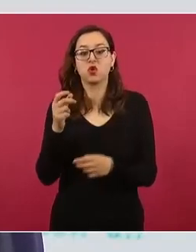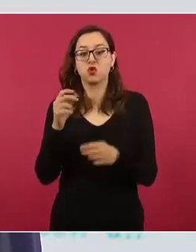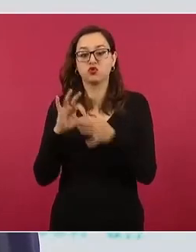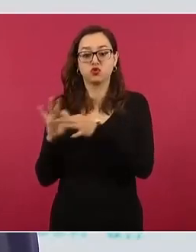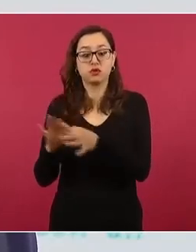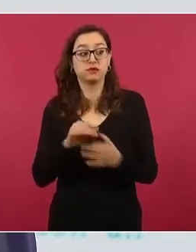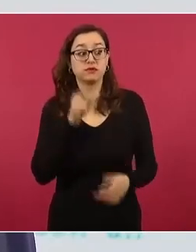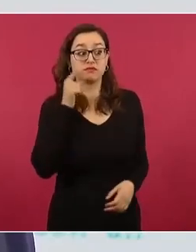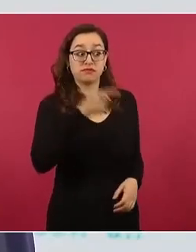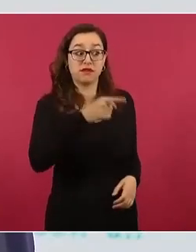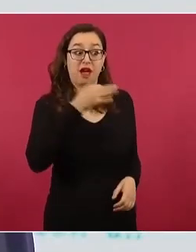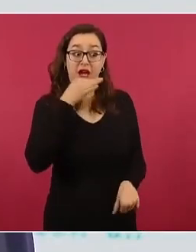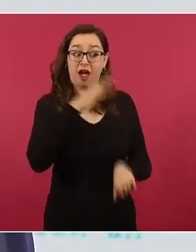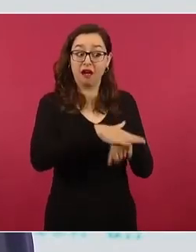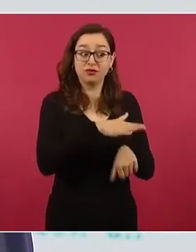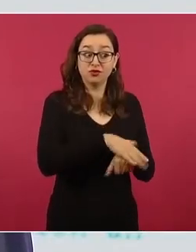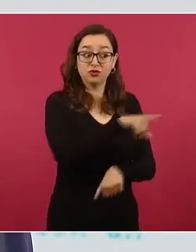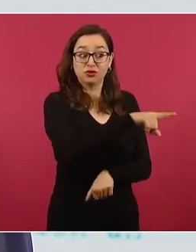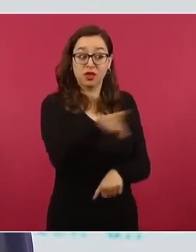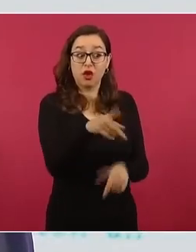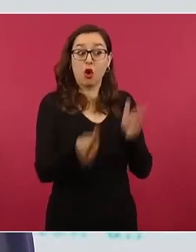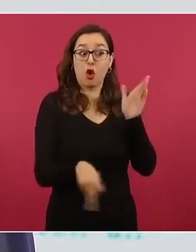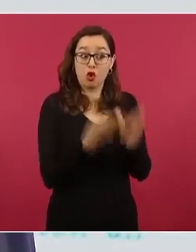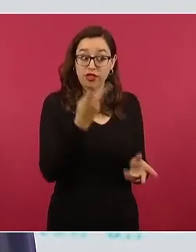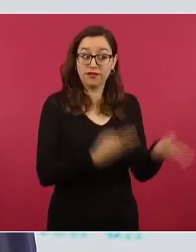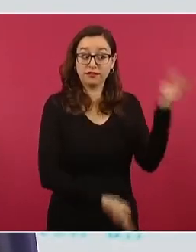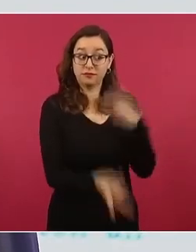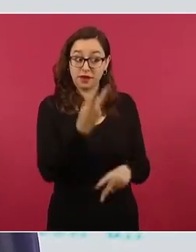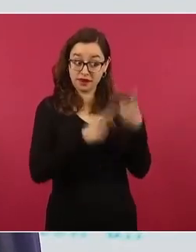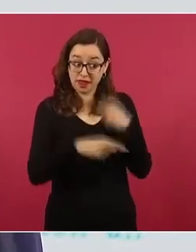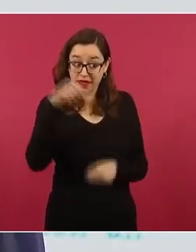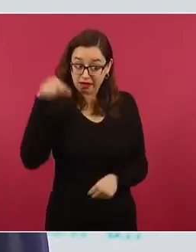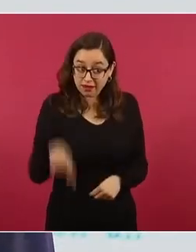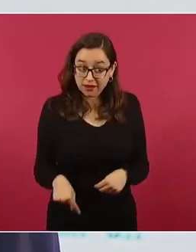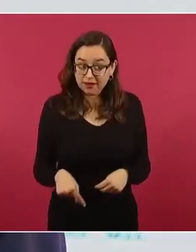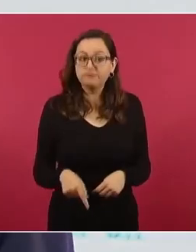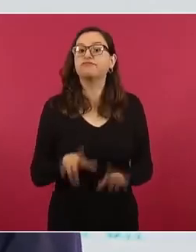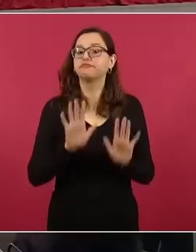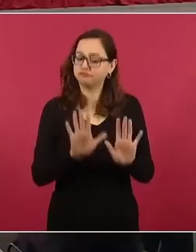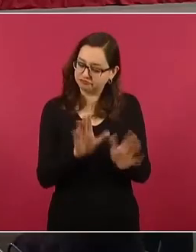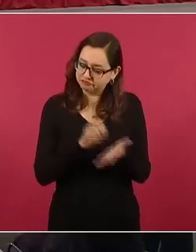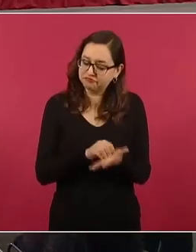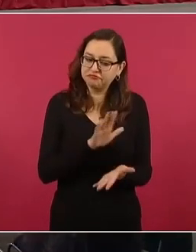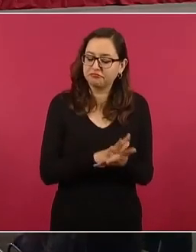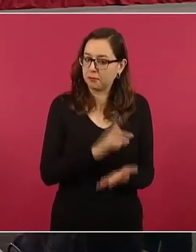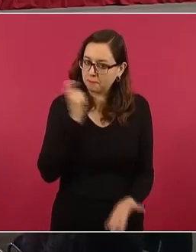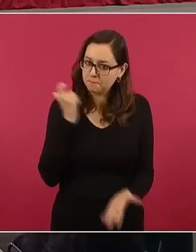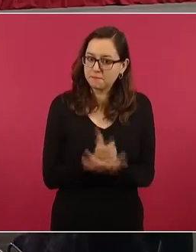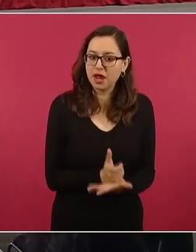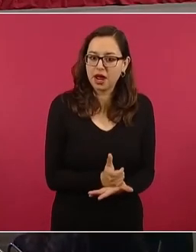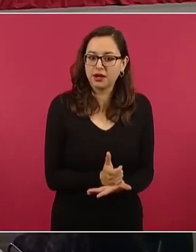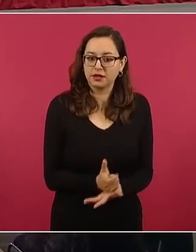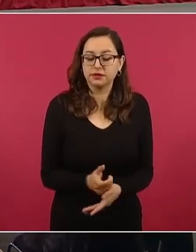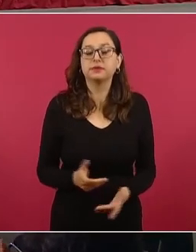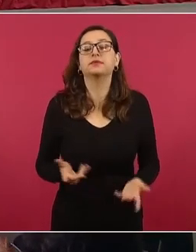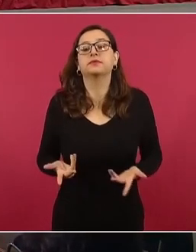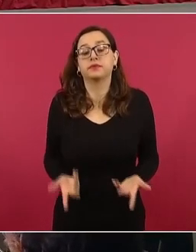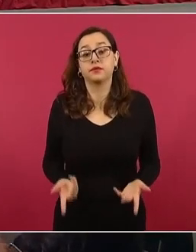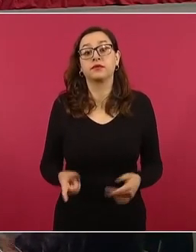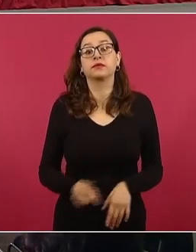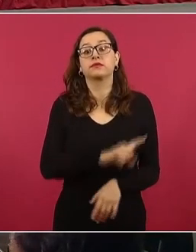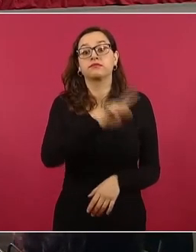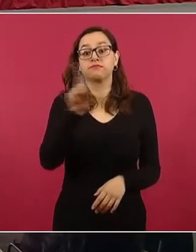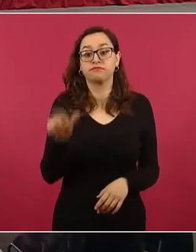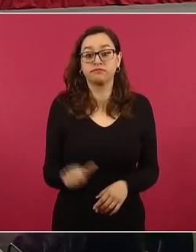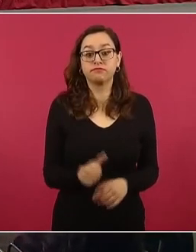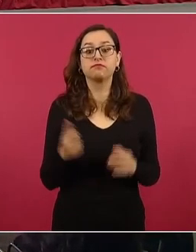regresaran a esta ciudad si no se iban a tener a las consecuencias. Esta situación se da también en el contexto